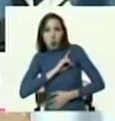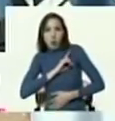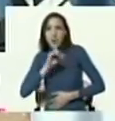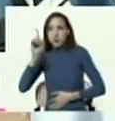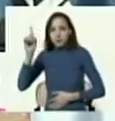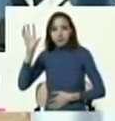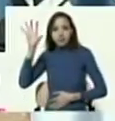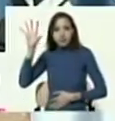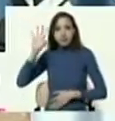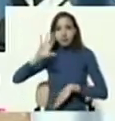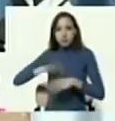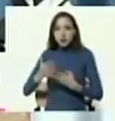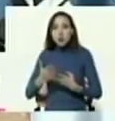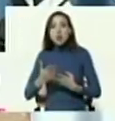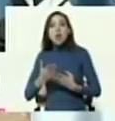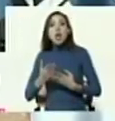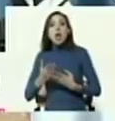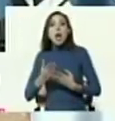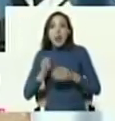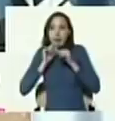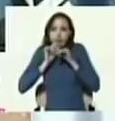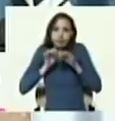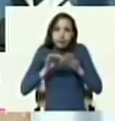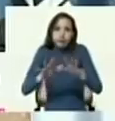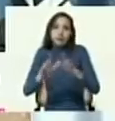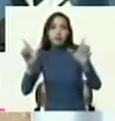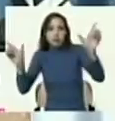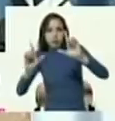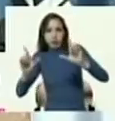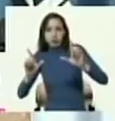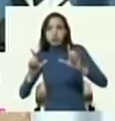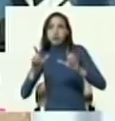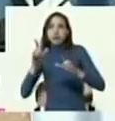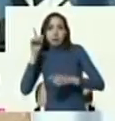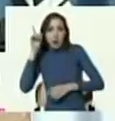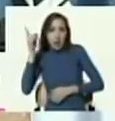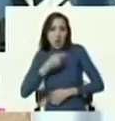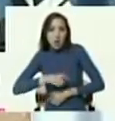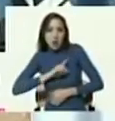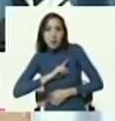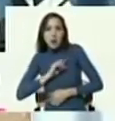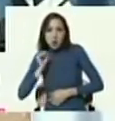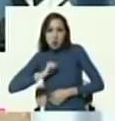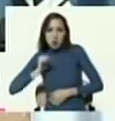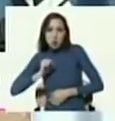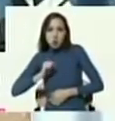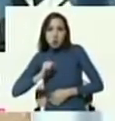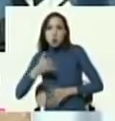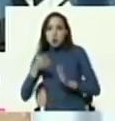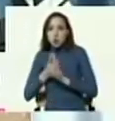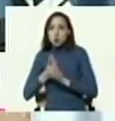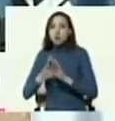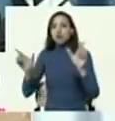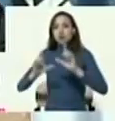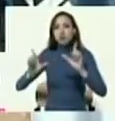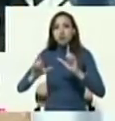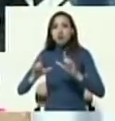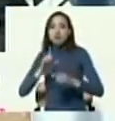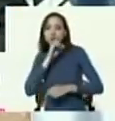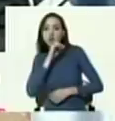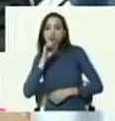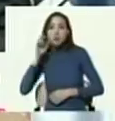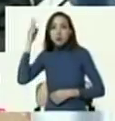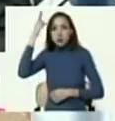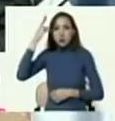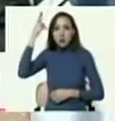Digo extraoficial porque ha sido ya difundido por los medios de comunicación de España, sobre todo un medio conocido como La Razón, que al